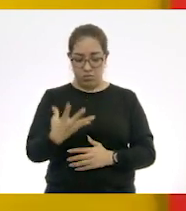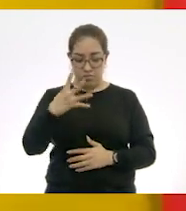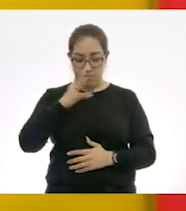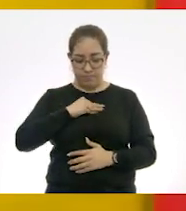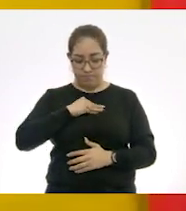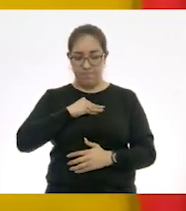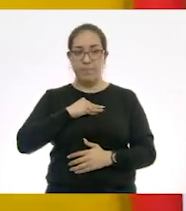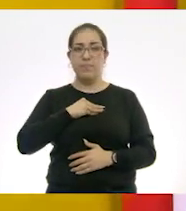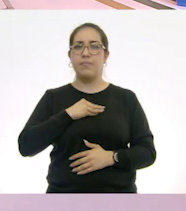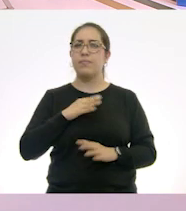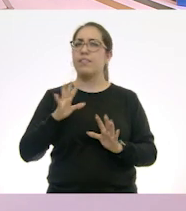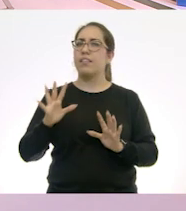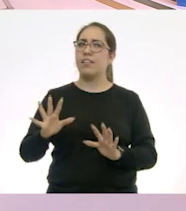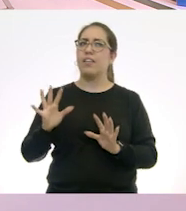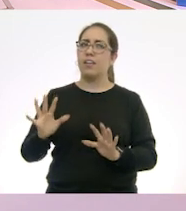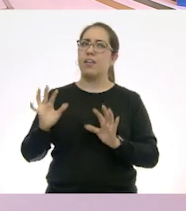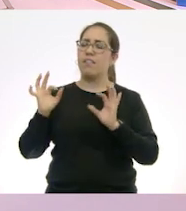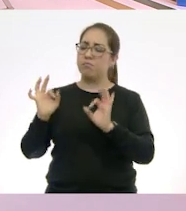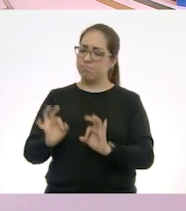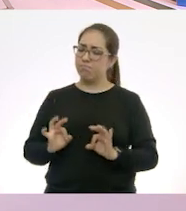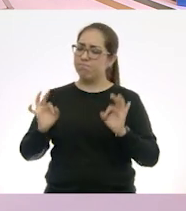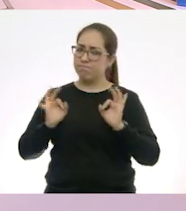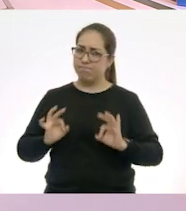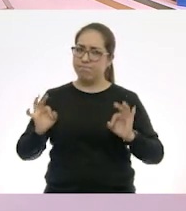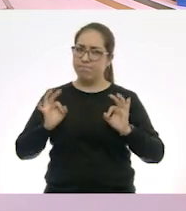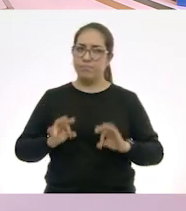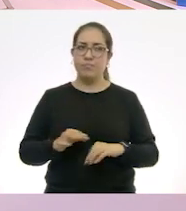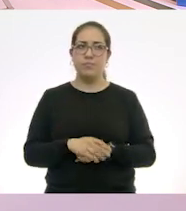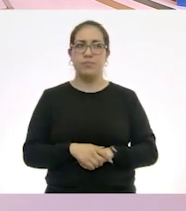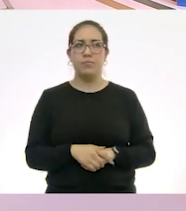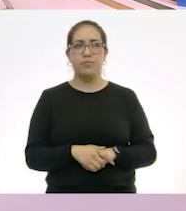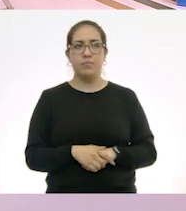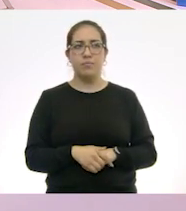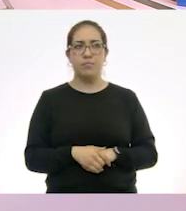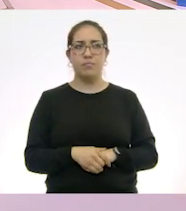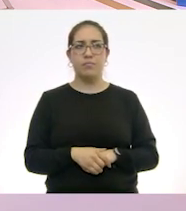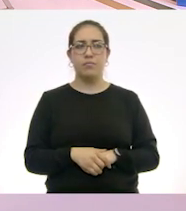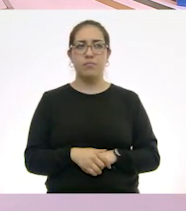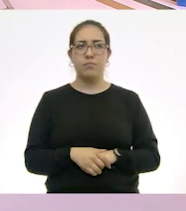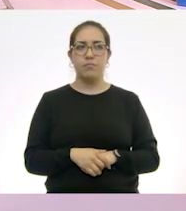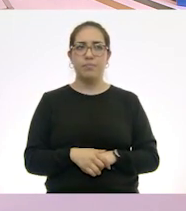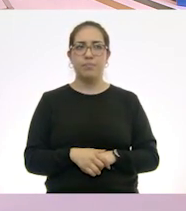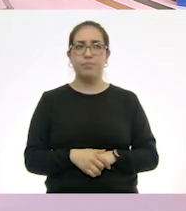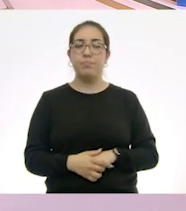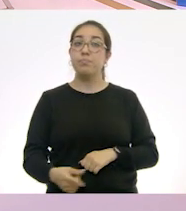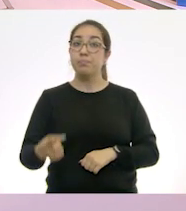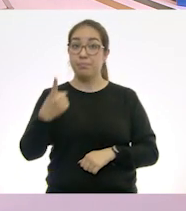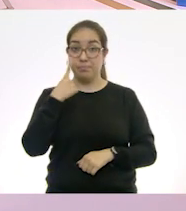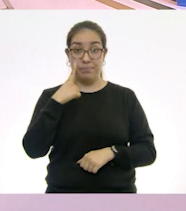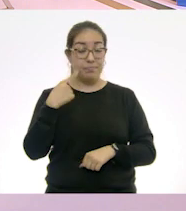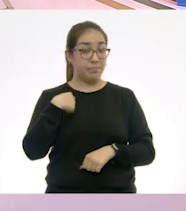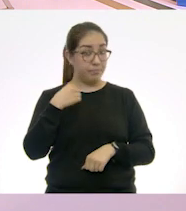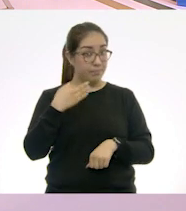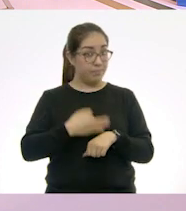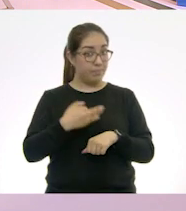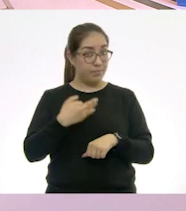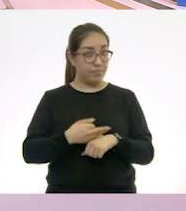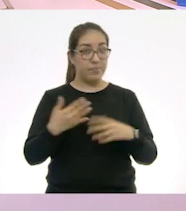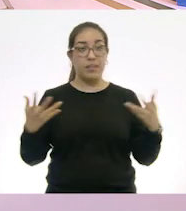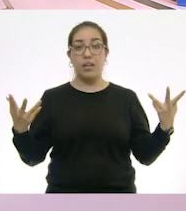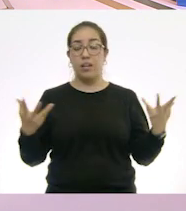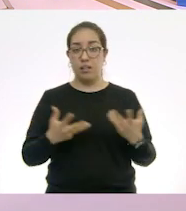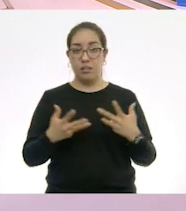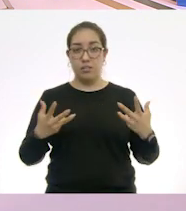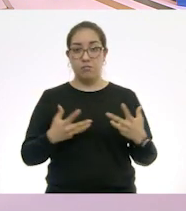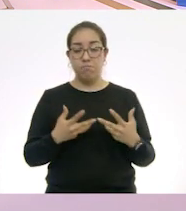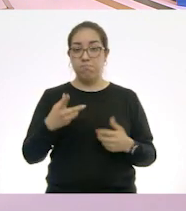A ver, a ver, despacito, otra vez. ¿Qué es el virus? Miren, lo que estoy haciendo exactamente es que